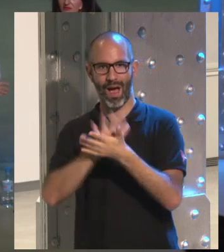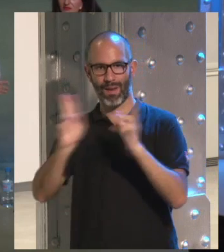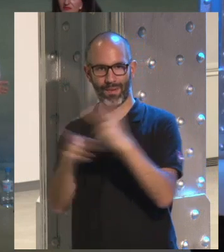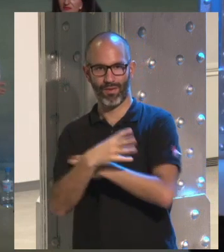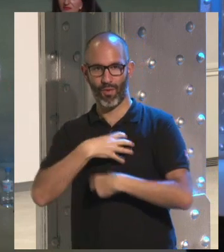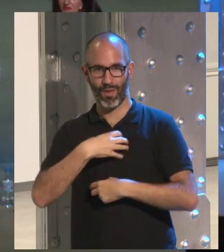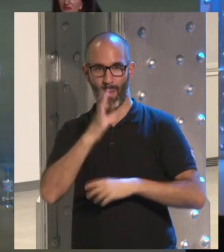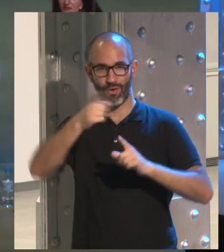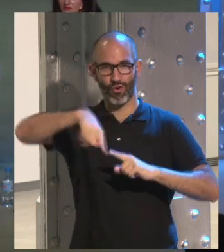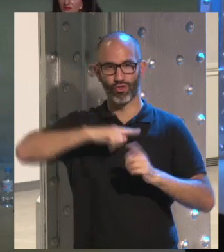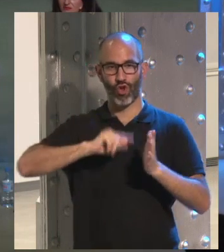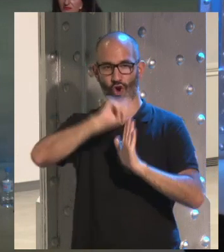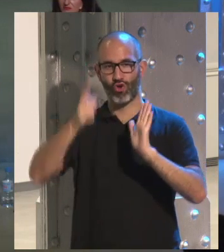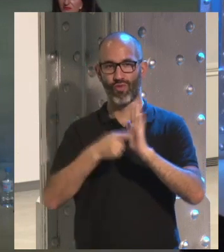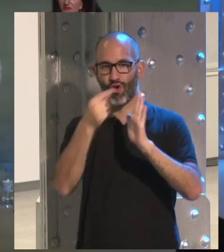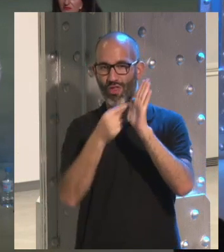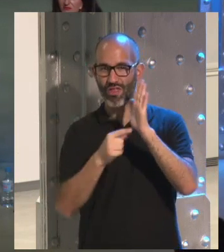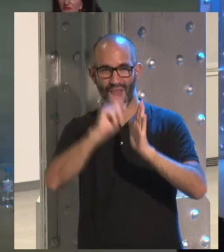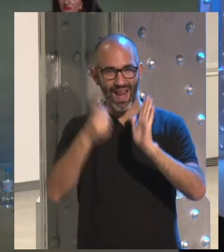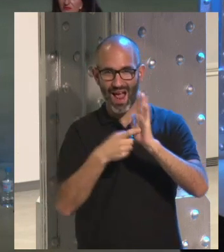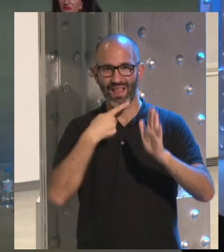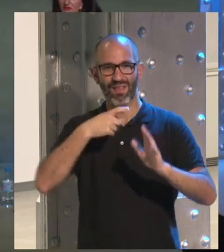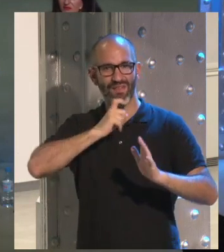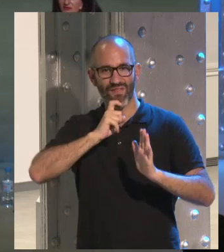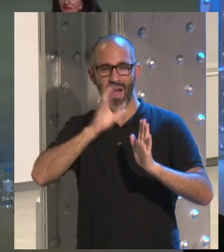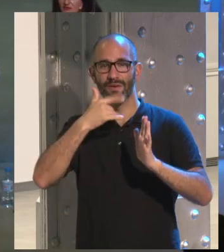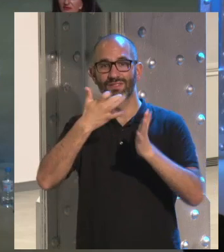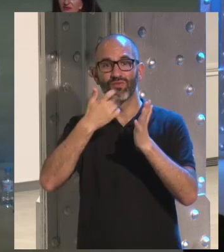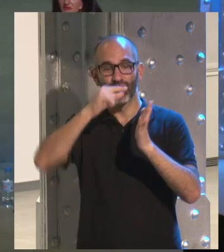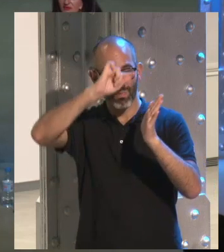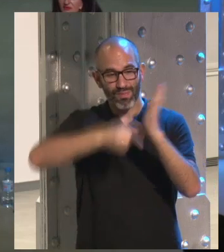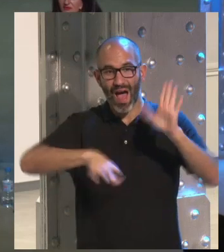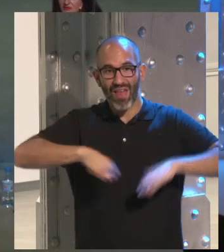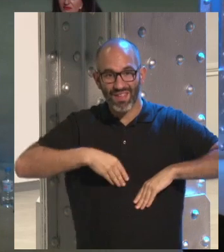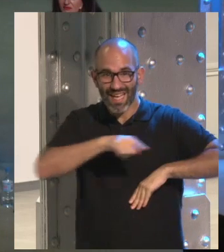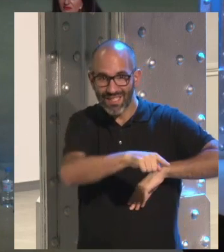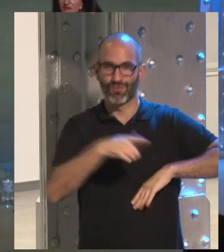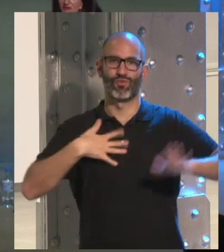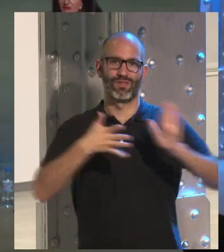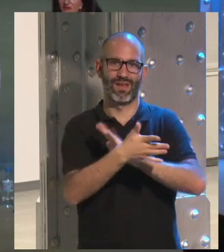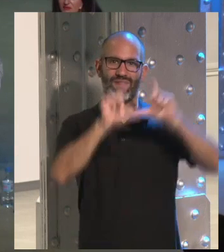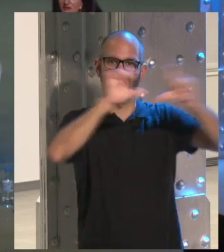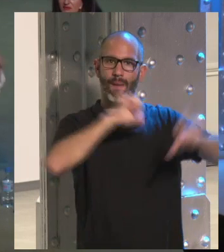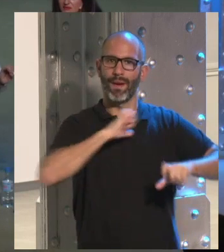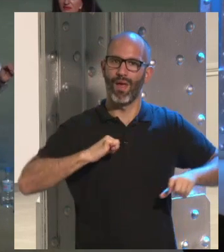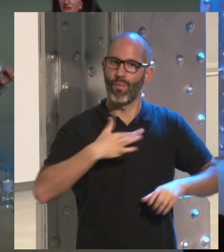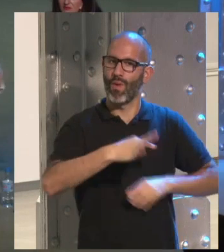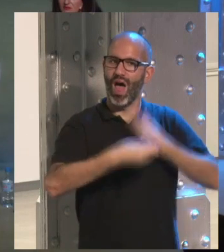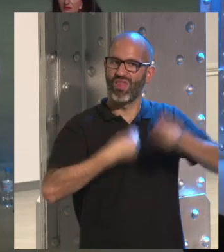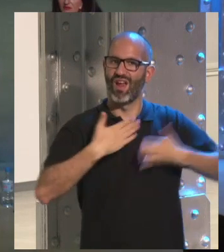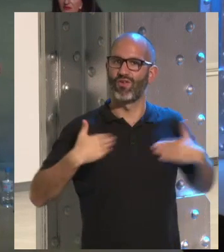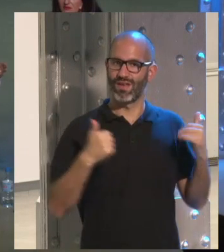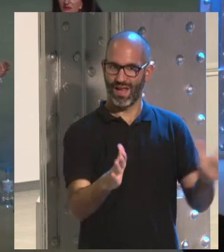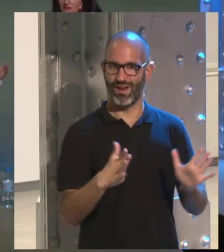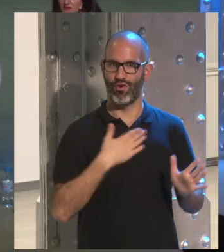nos leemos las condiciones legales son muy complicados todo lo que tú quieras pero cuando estás firmando un contrato con esa entidad esa entidad es un club privado no